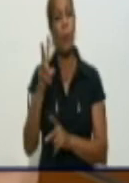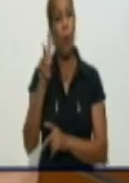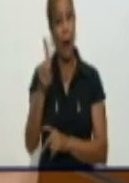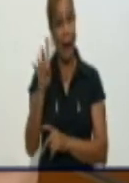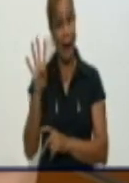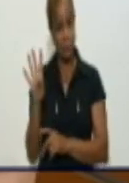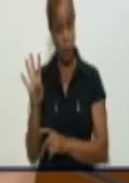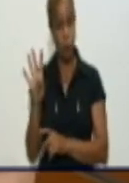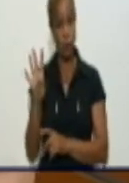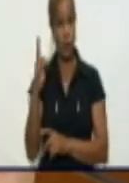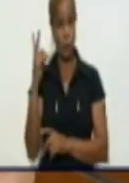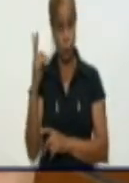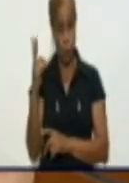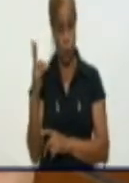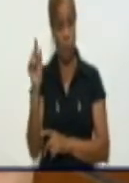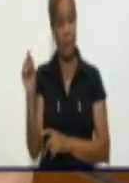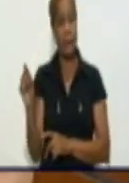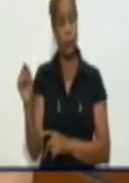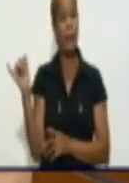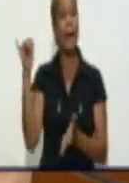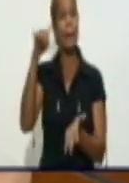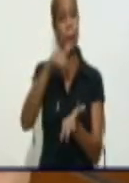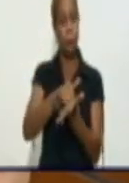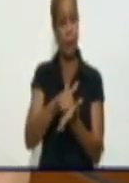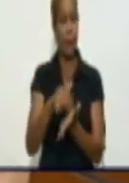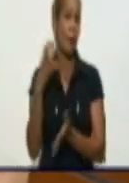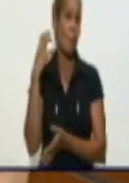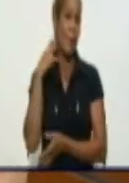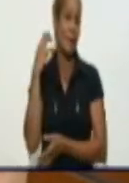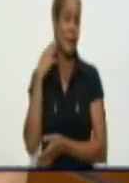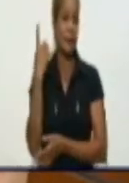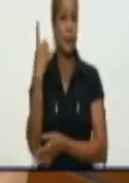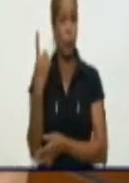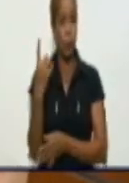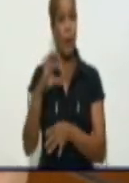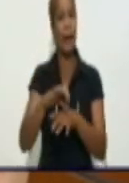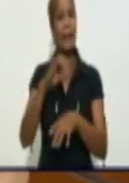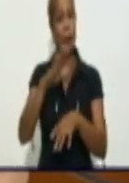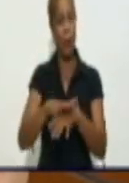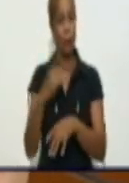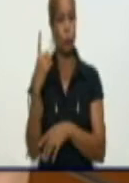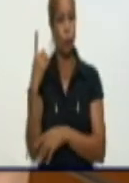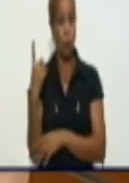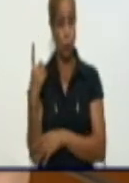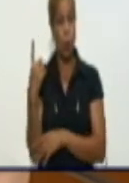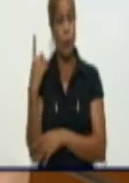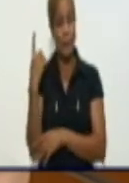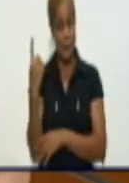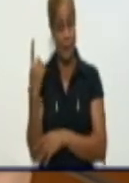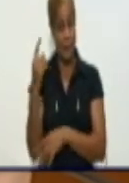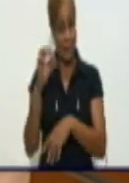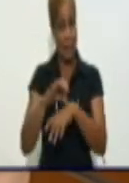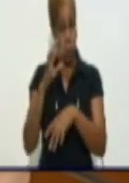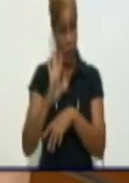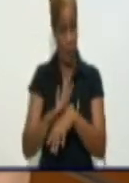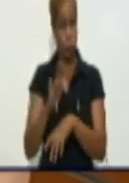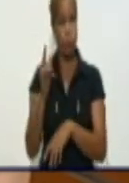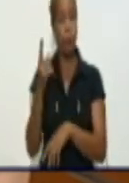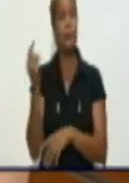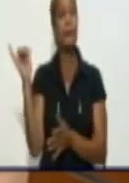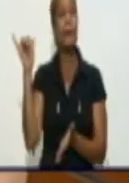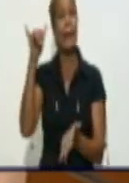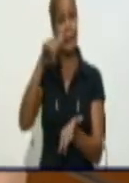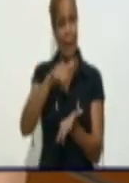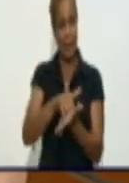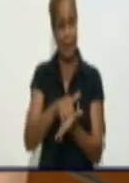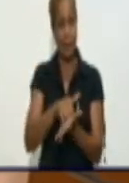14, dos de ellos son importados. Manzanillo, un caso. Rio Cauto tiene un caso y ese caso es con fuente de infección en el